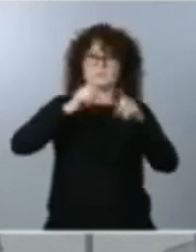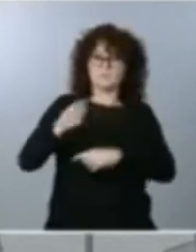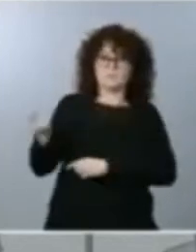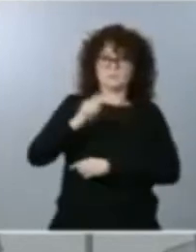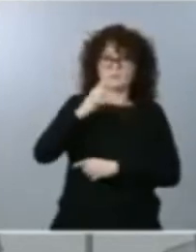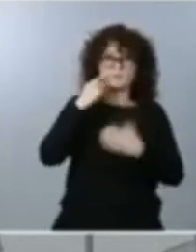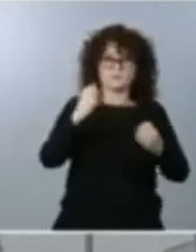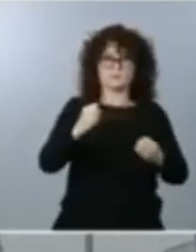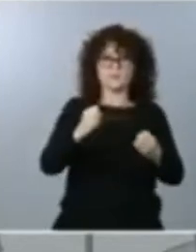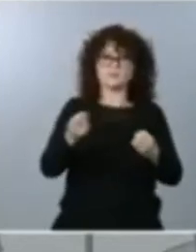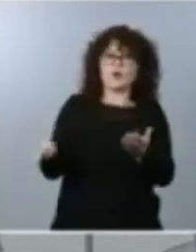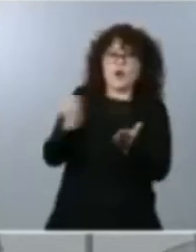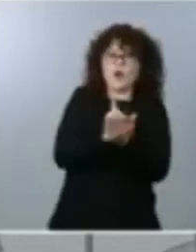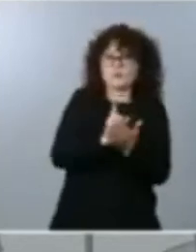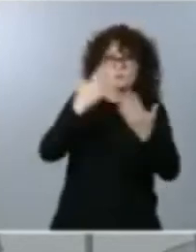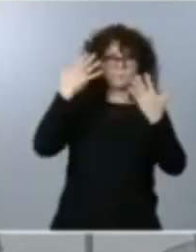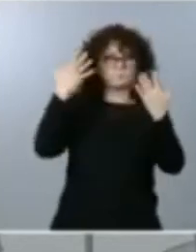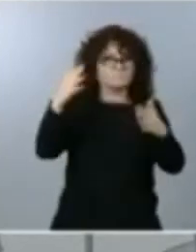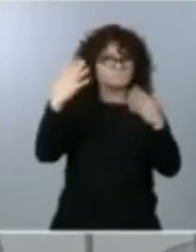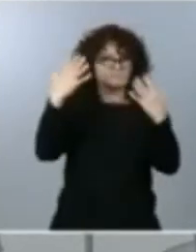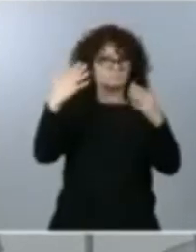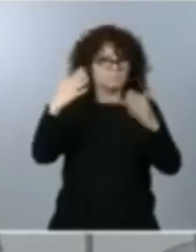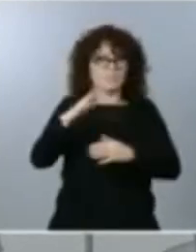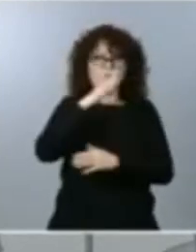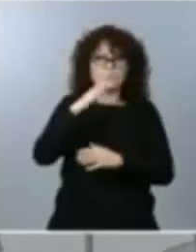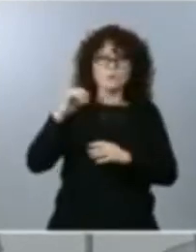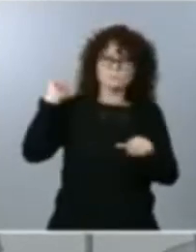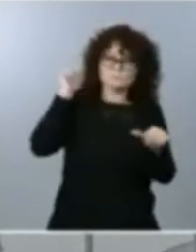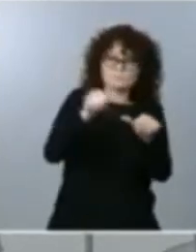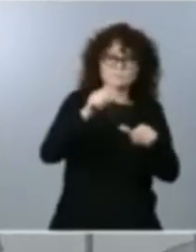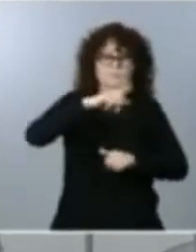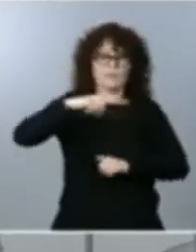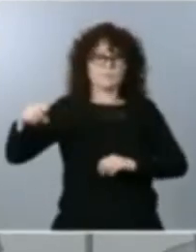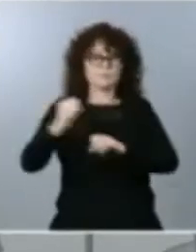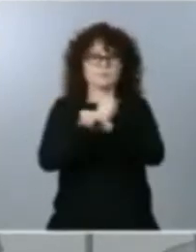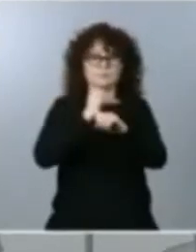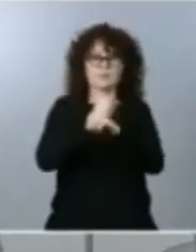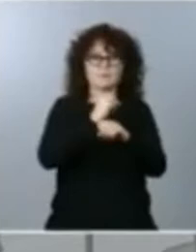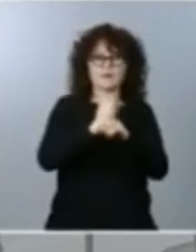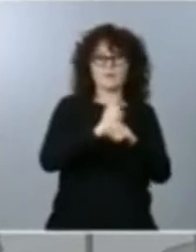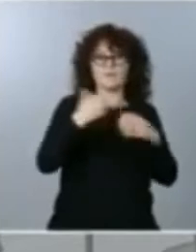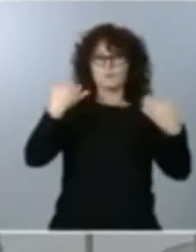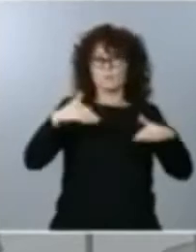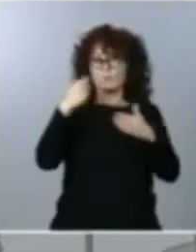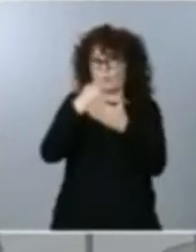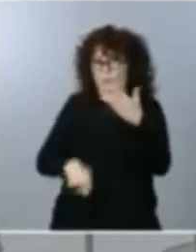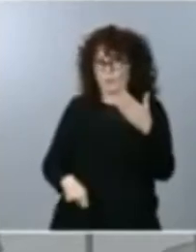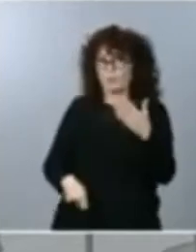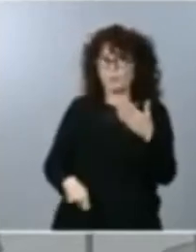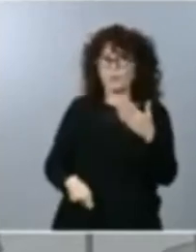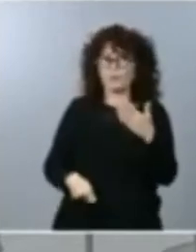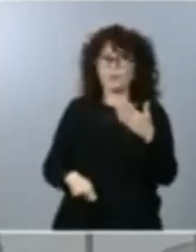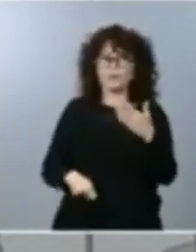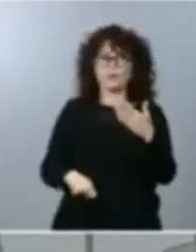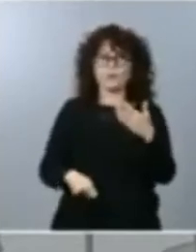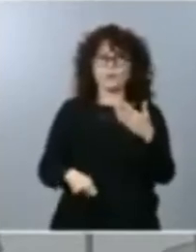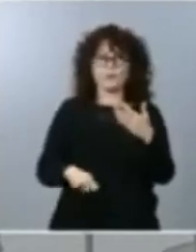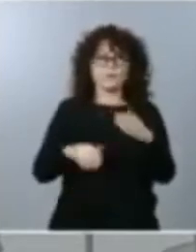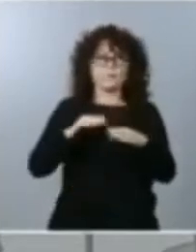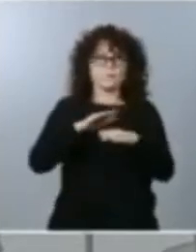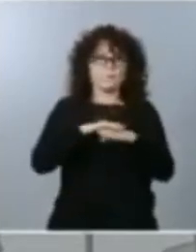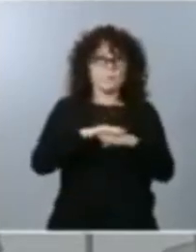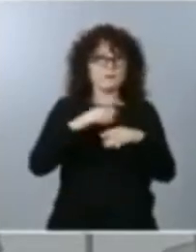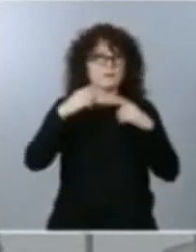porque llevan muchos meses trabajando días y noches sin fines de semana para poder alumbrar